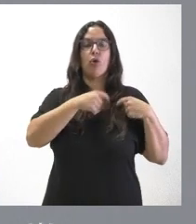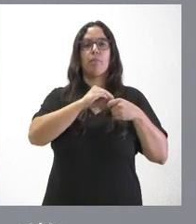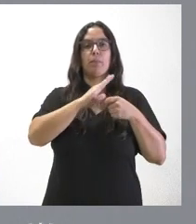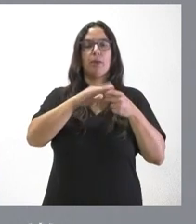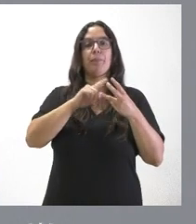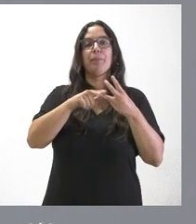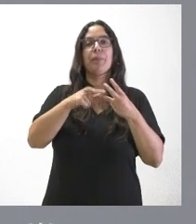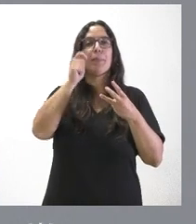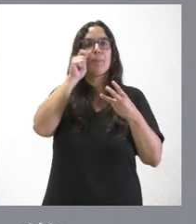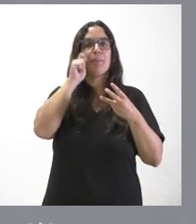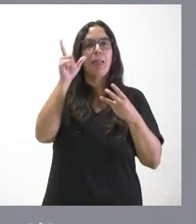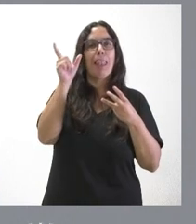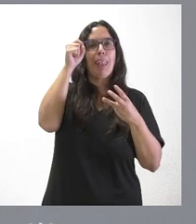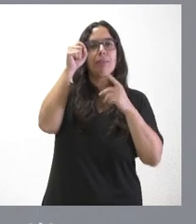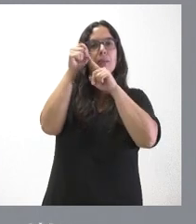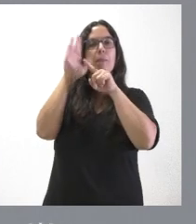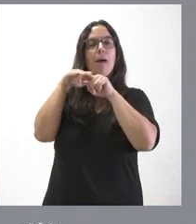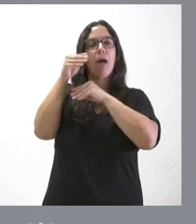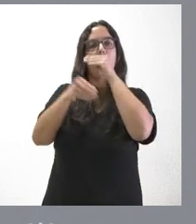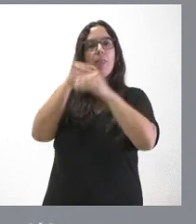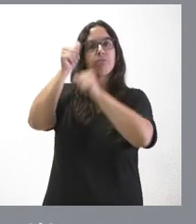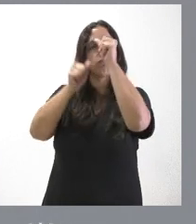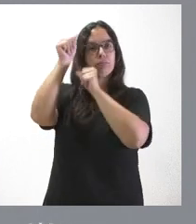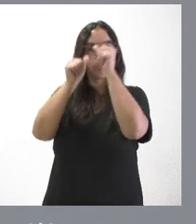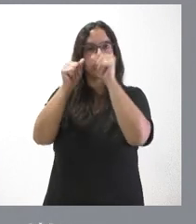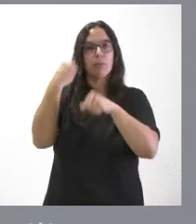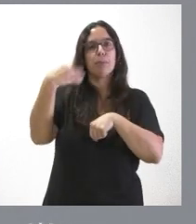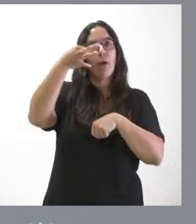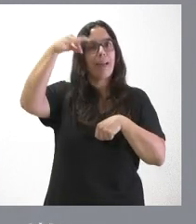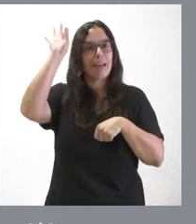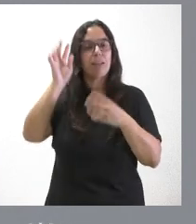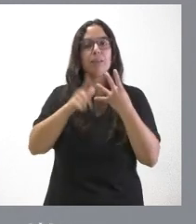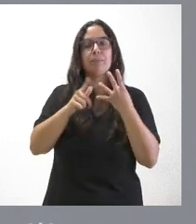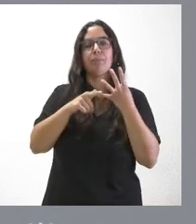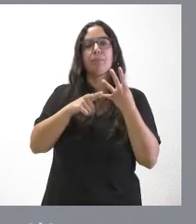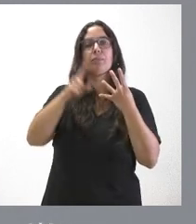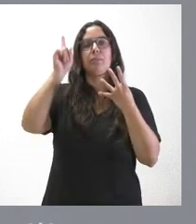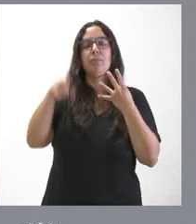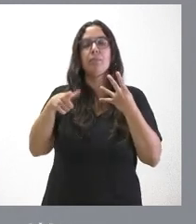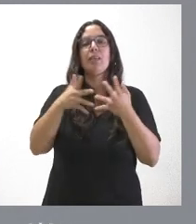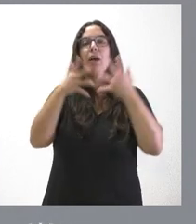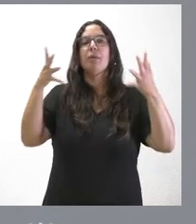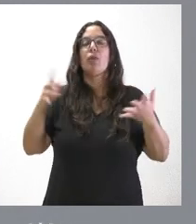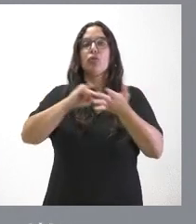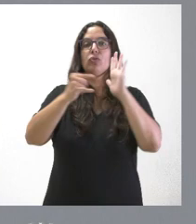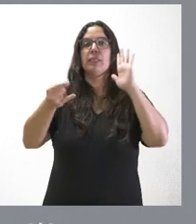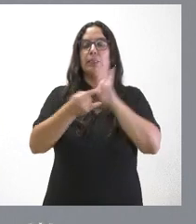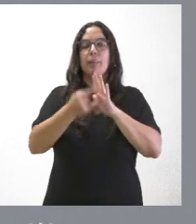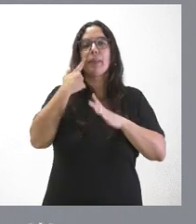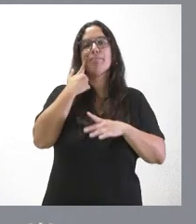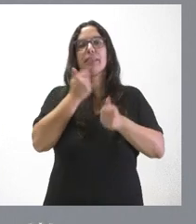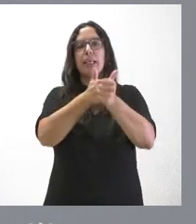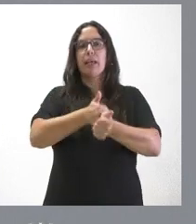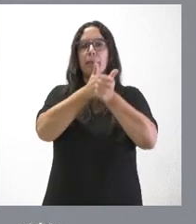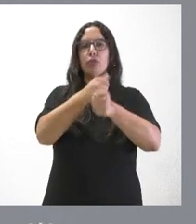lentes intraoculares para la realización de cirugía de cataratas, la ampliación del sistema de monitorización de